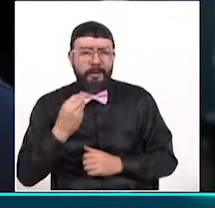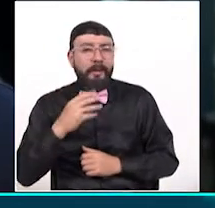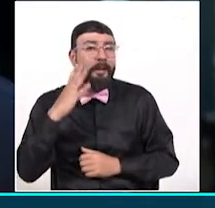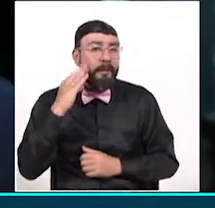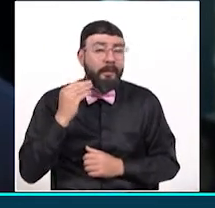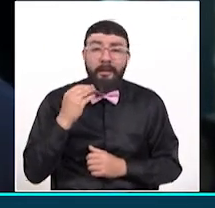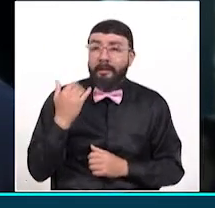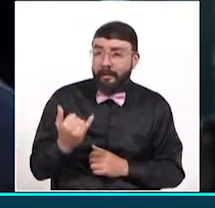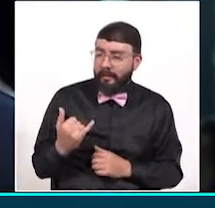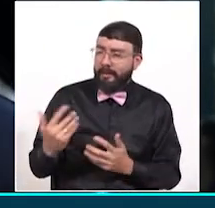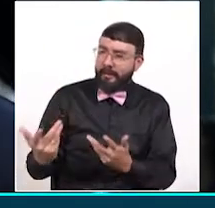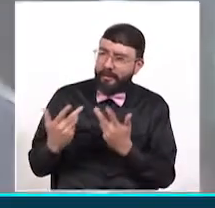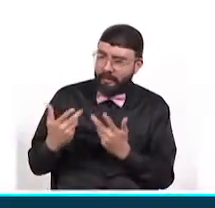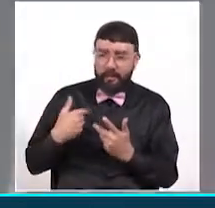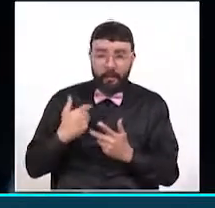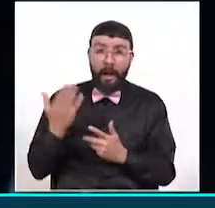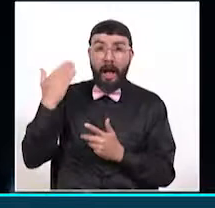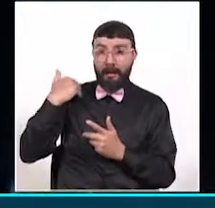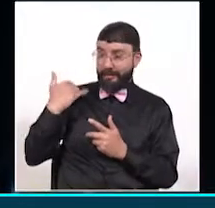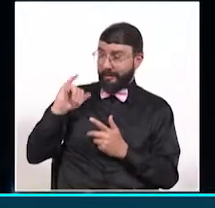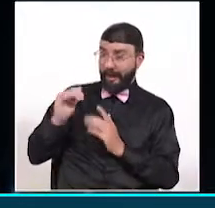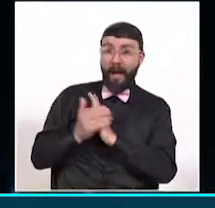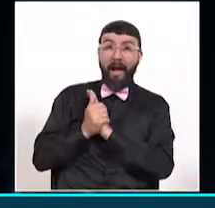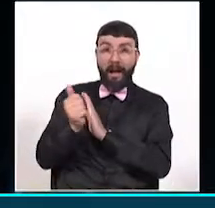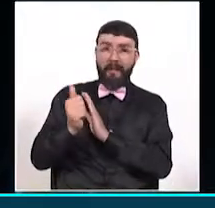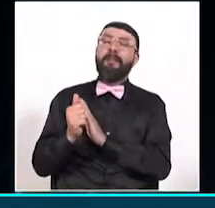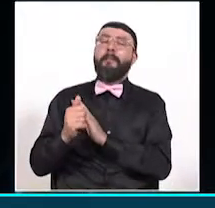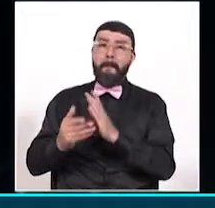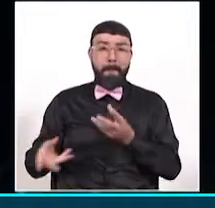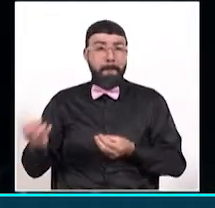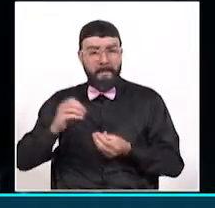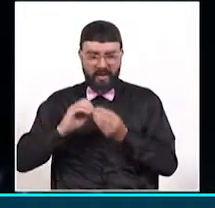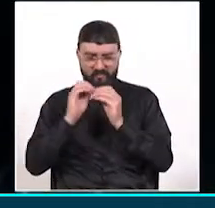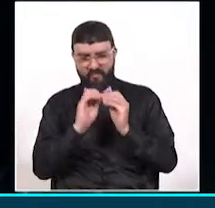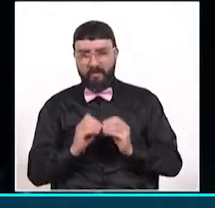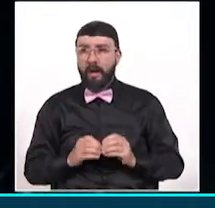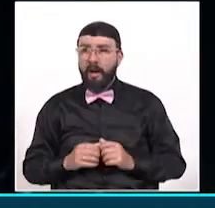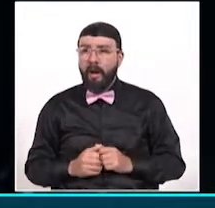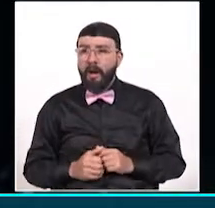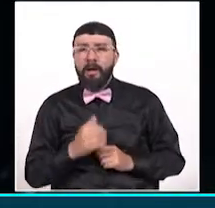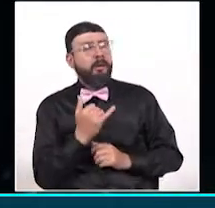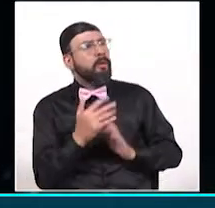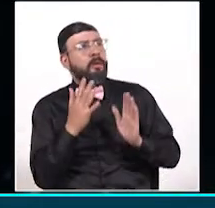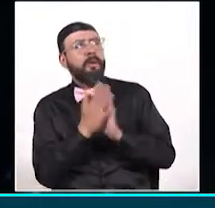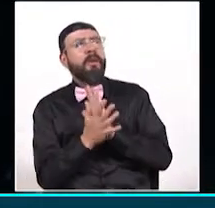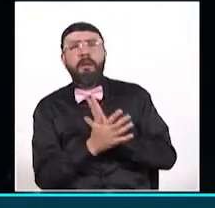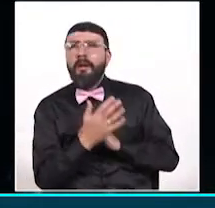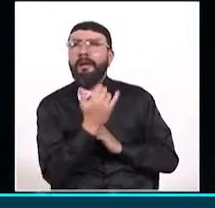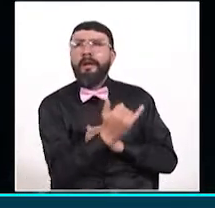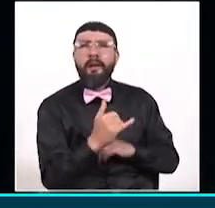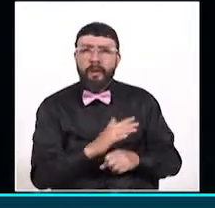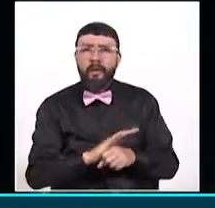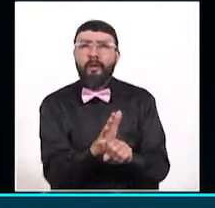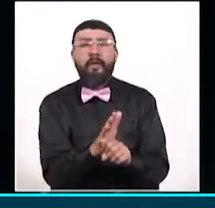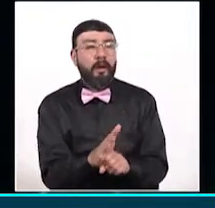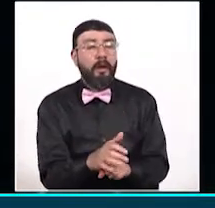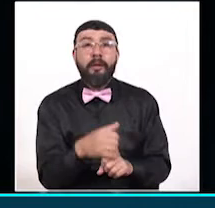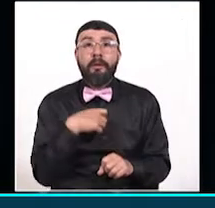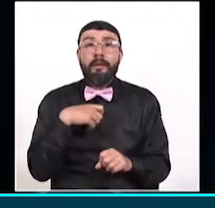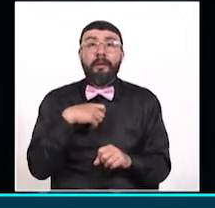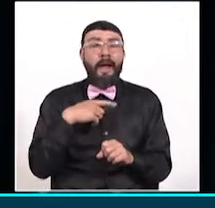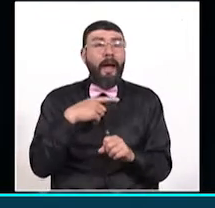muchas cosas y ha mejorado las habilidades que ya tenía. Con este cuento del COVID nos ha tocado inventarnos unas nuevas formas de